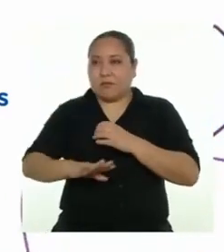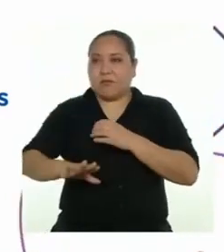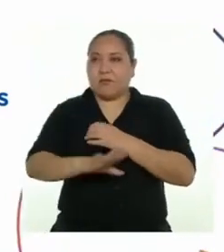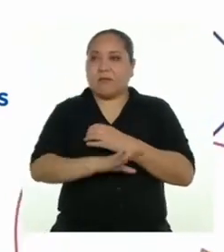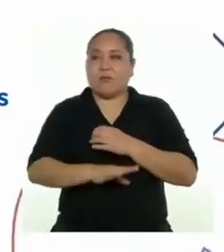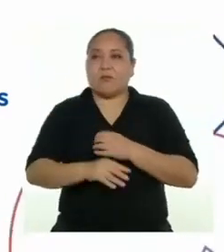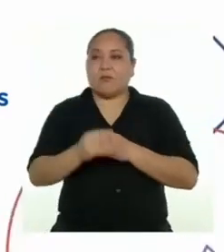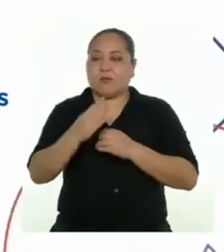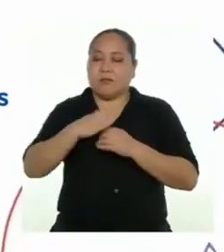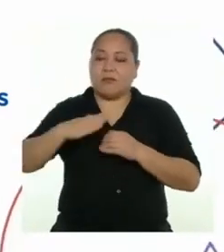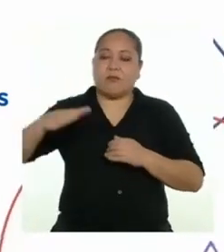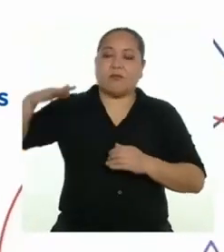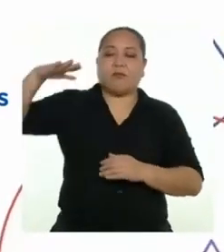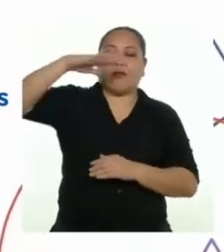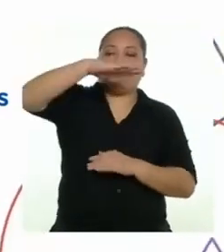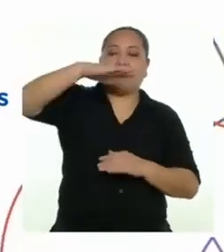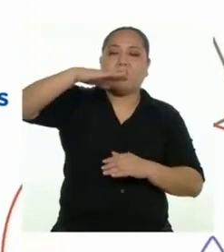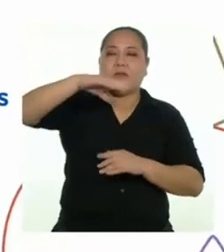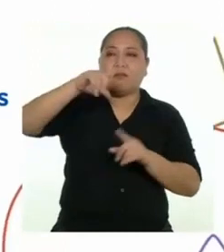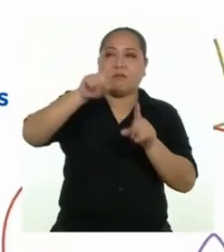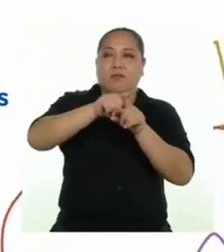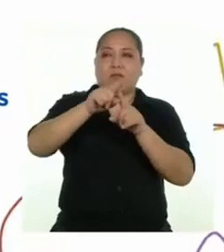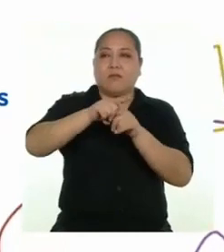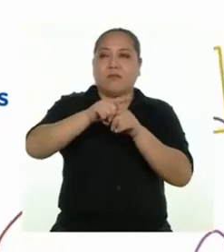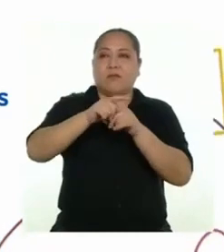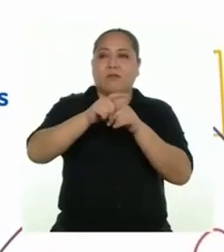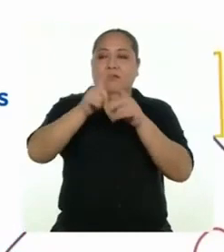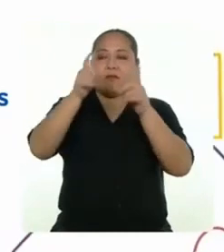superior, también rectangular.